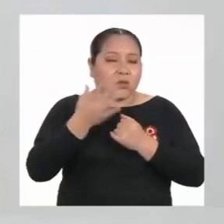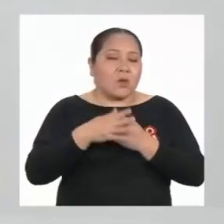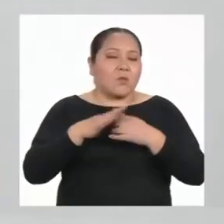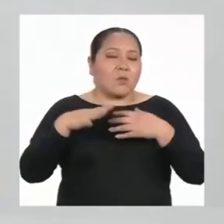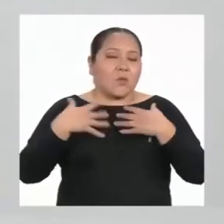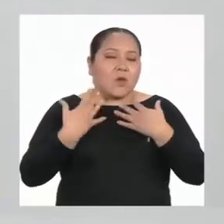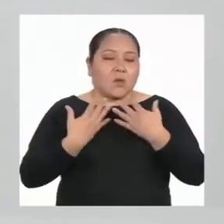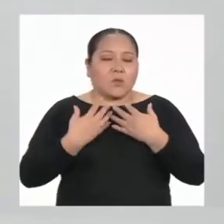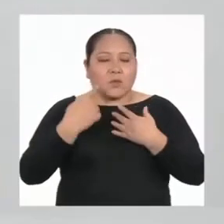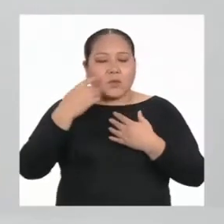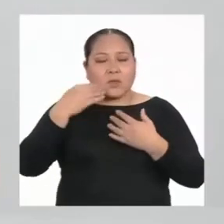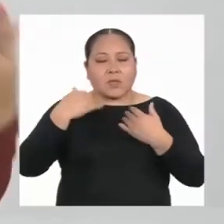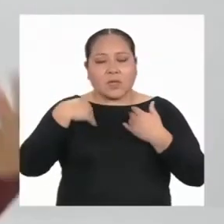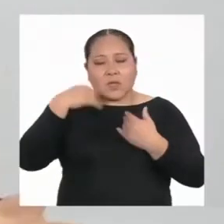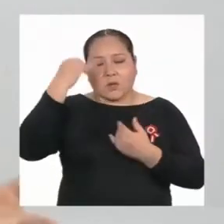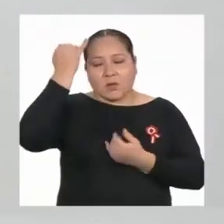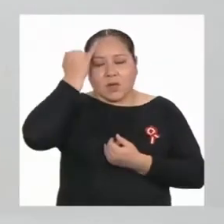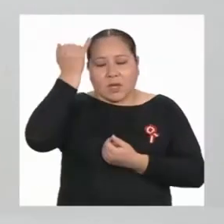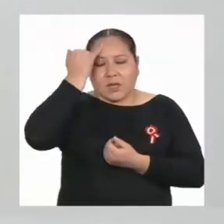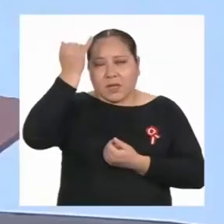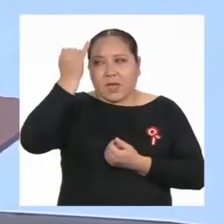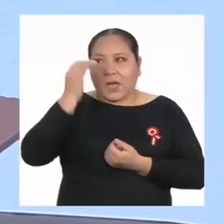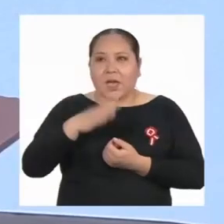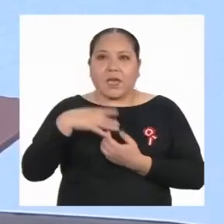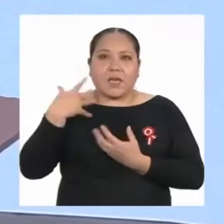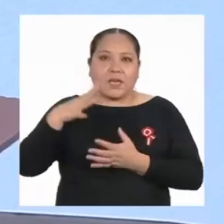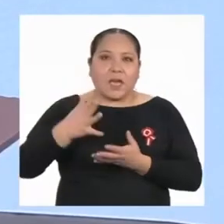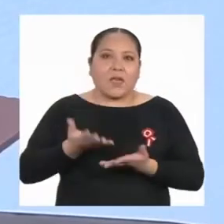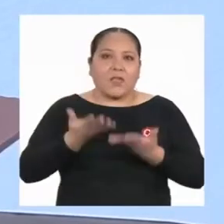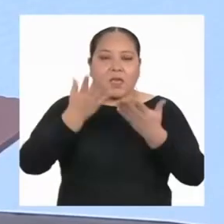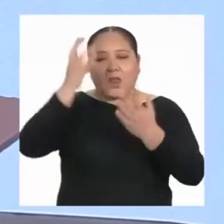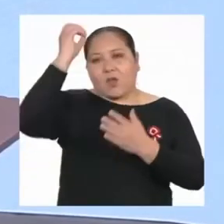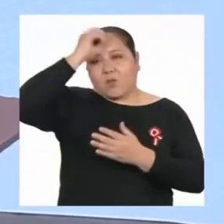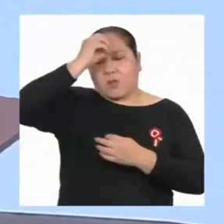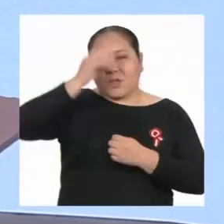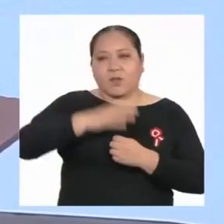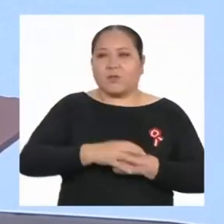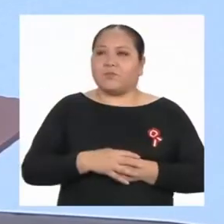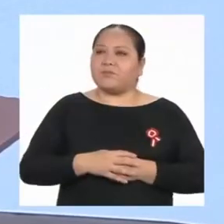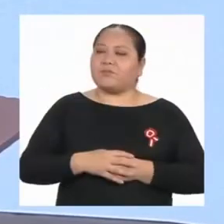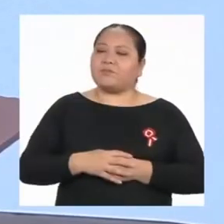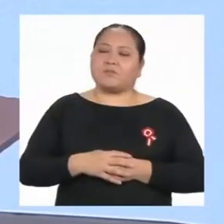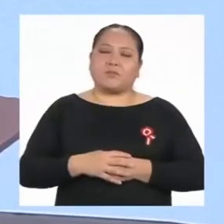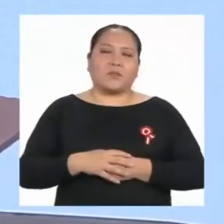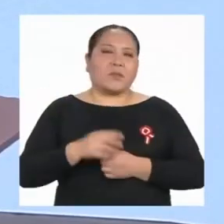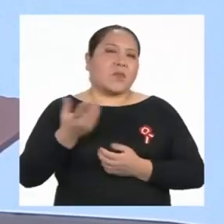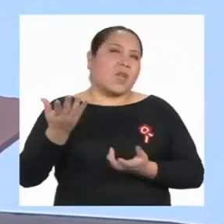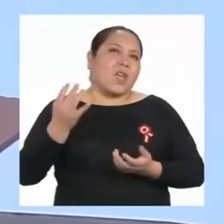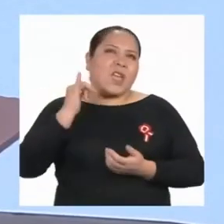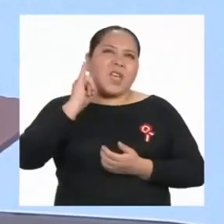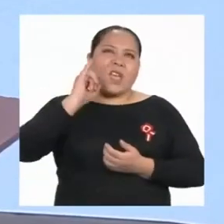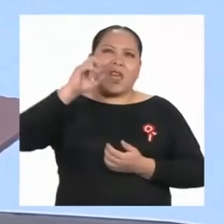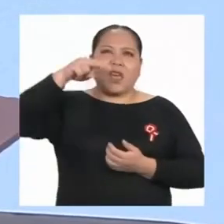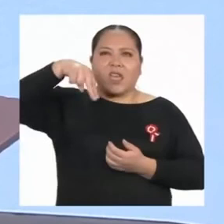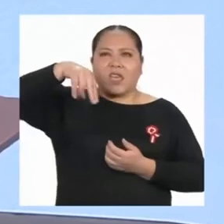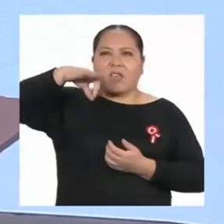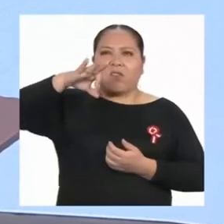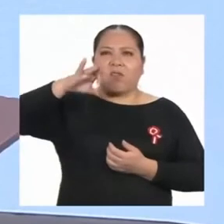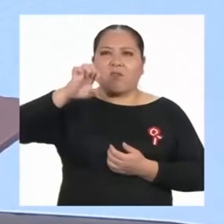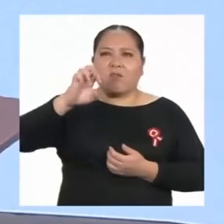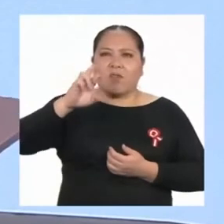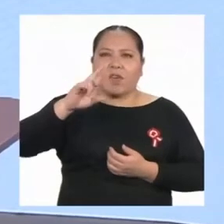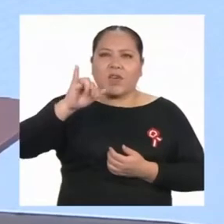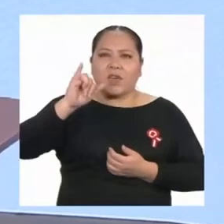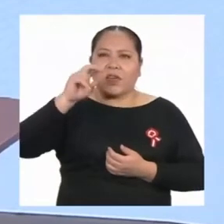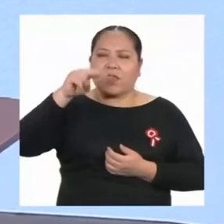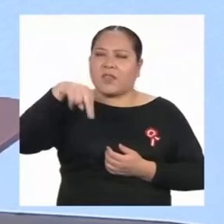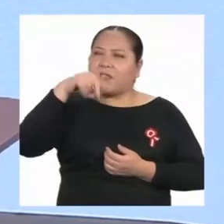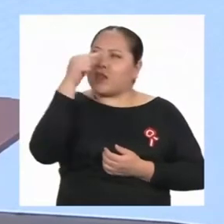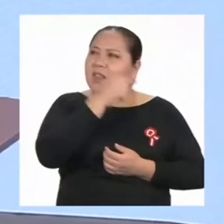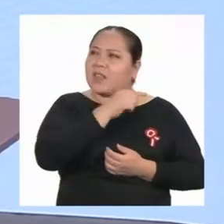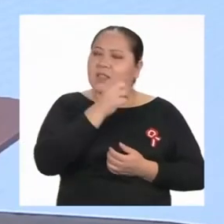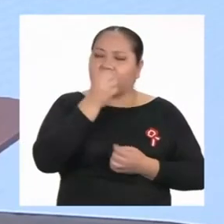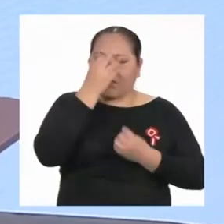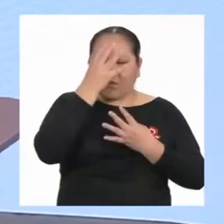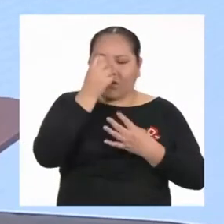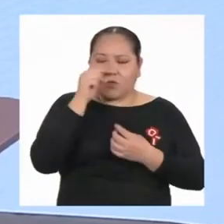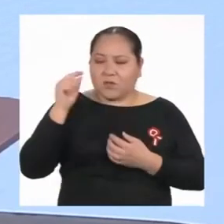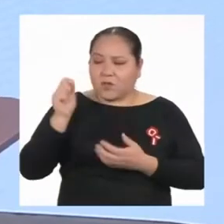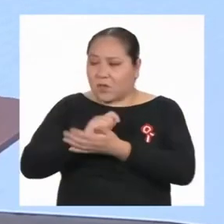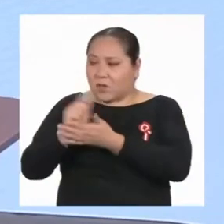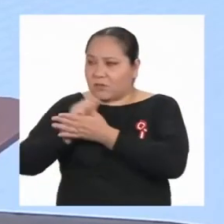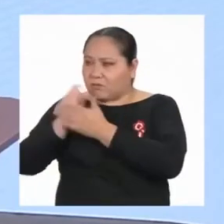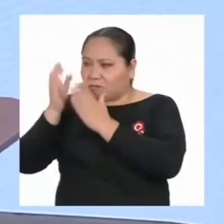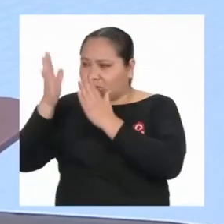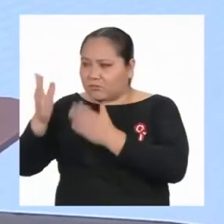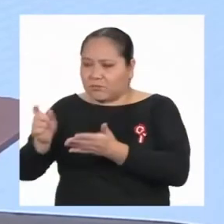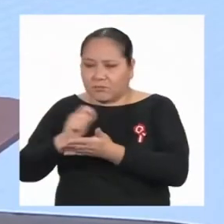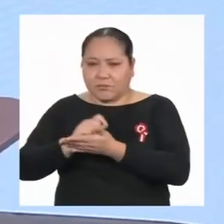Puedes verlo así, por supuesto. Y hablando de inferir a partir de la información, el artículo de la autora también